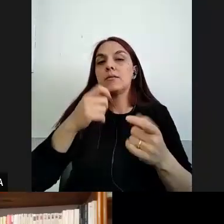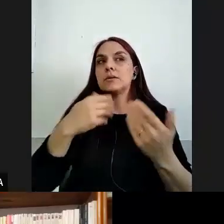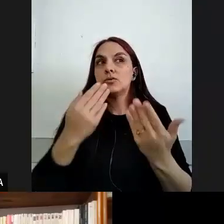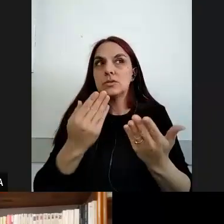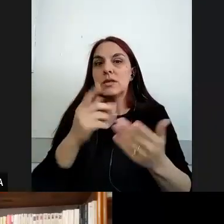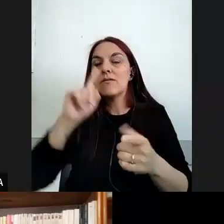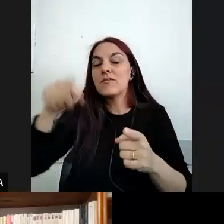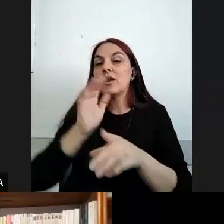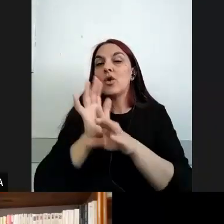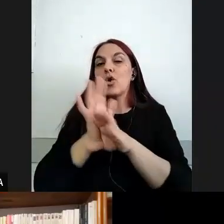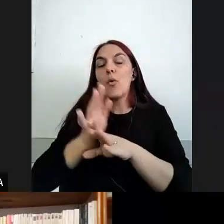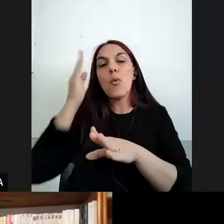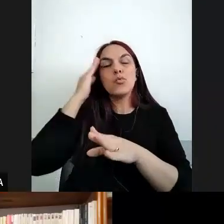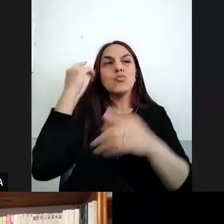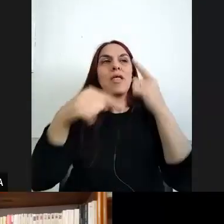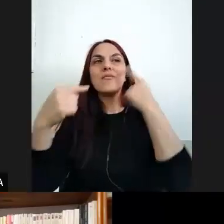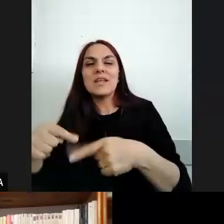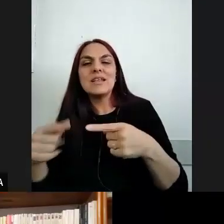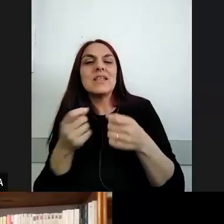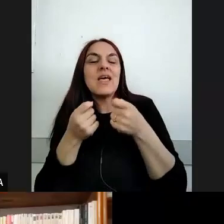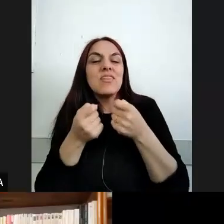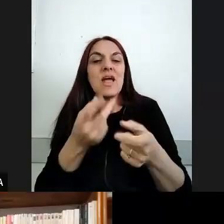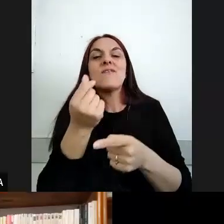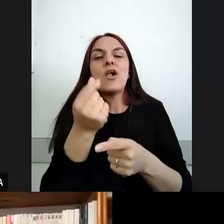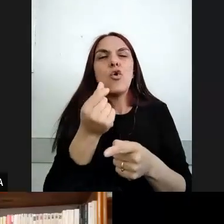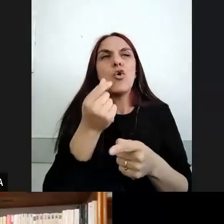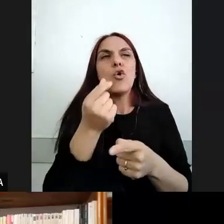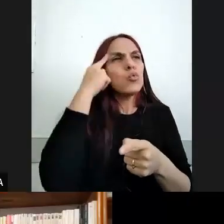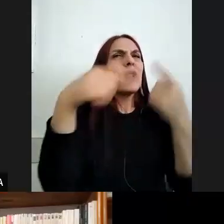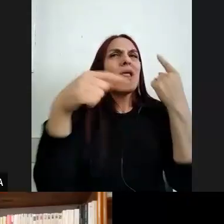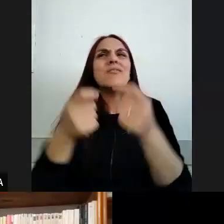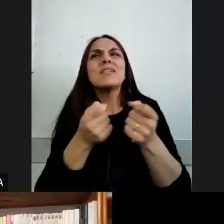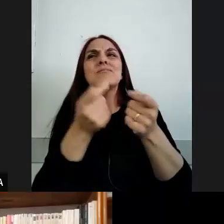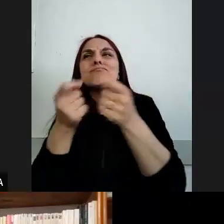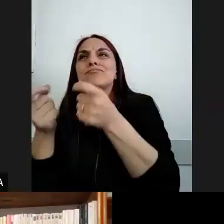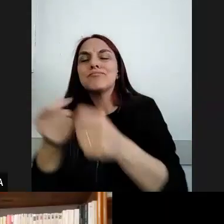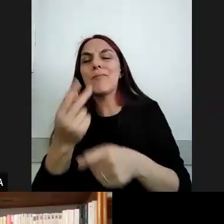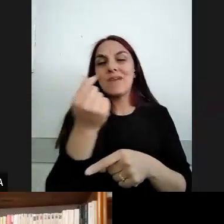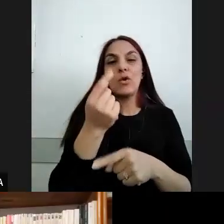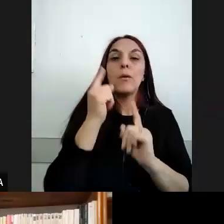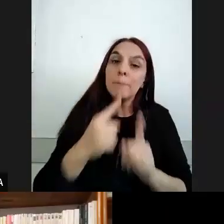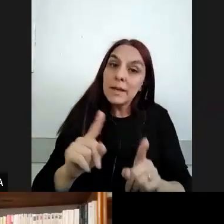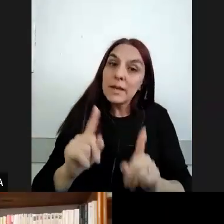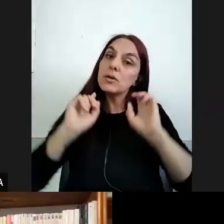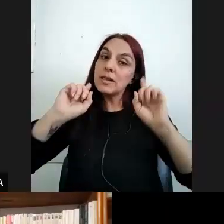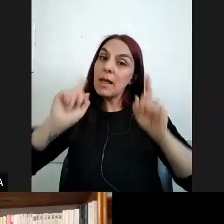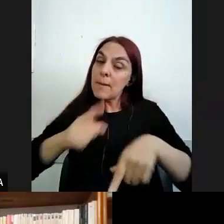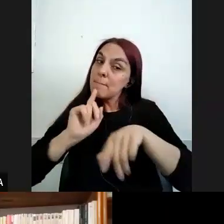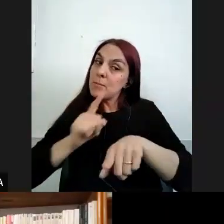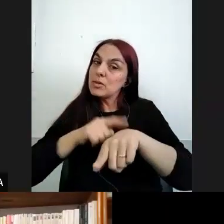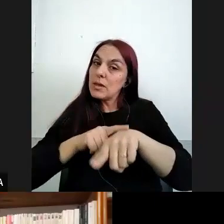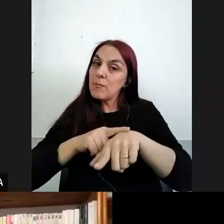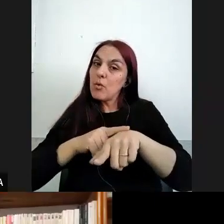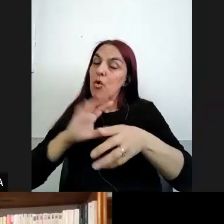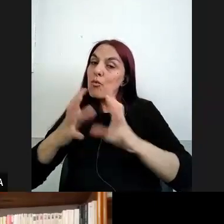relativismo cultural de la valorización de todas las culturas este pero al mismo tiempo digamos hay un concepto de cultura y de